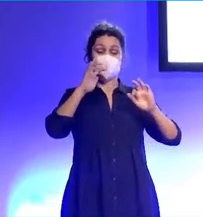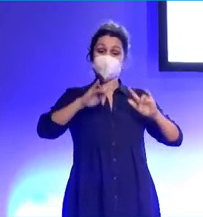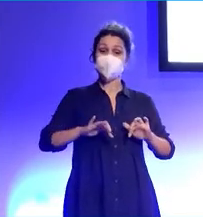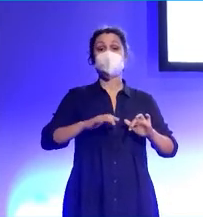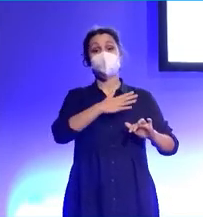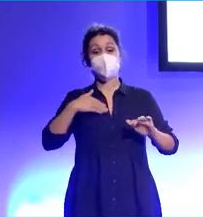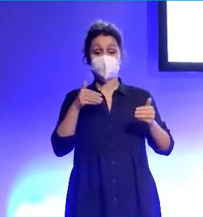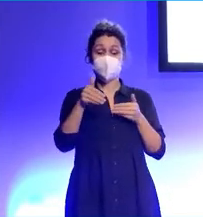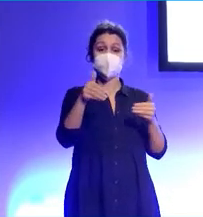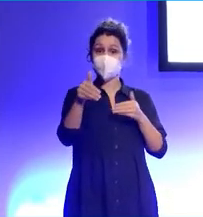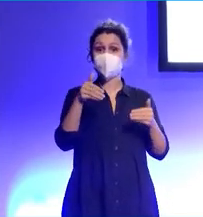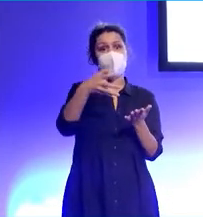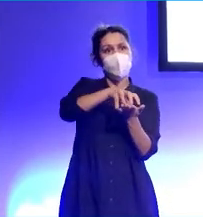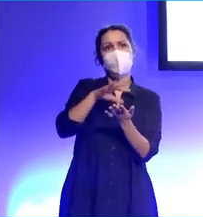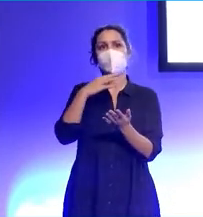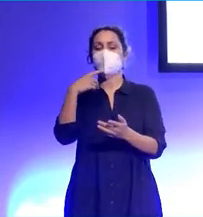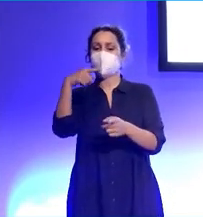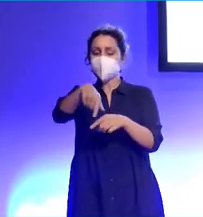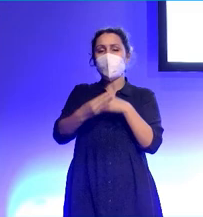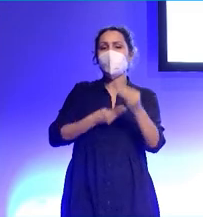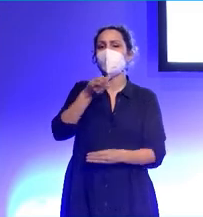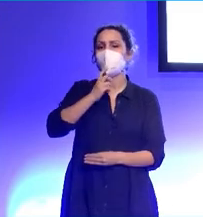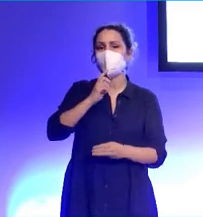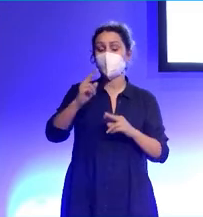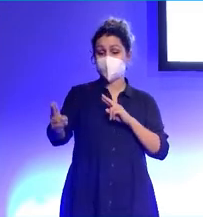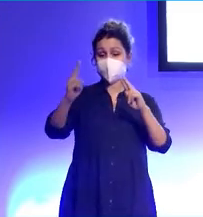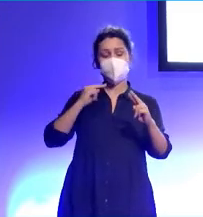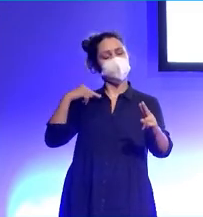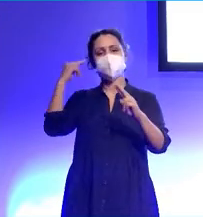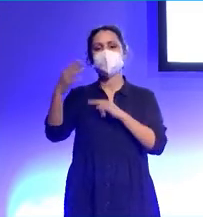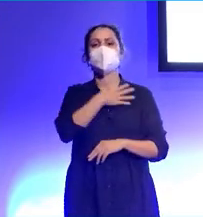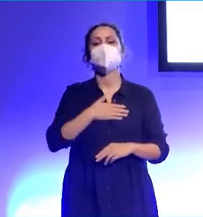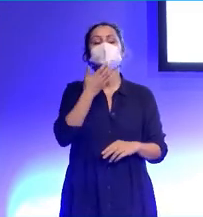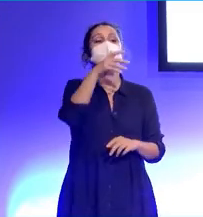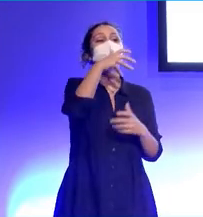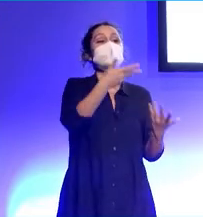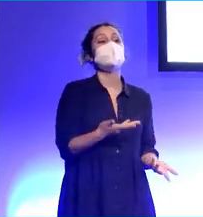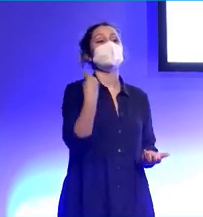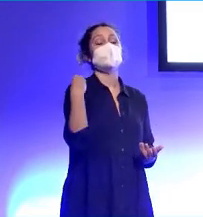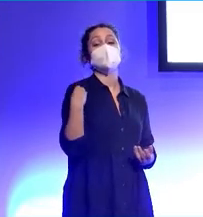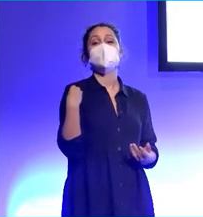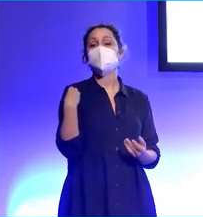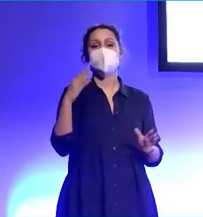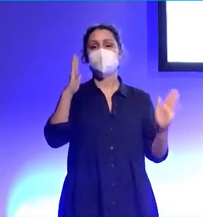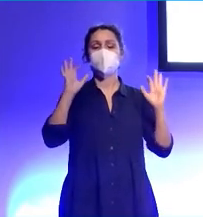tengo una duda, no sé cómo hacer esto, ¿qué me opinas? Yo respondo encantado. Y si alguien tiene alguna pregunta ahora, es el momento.